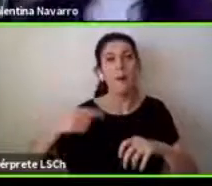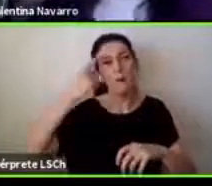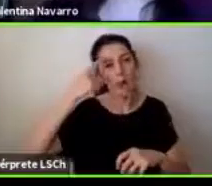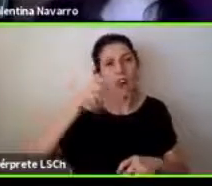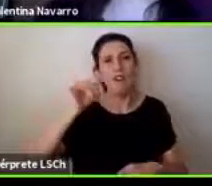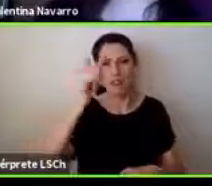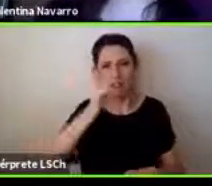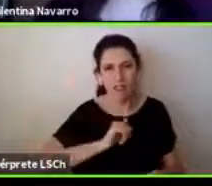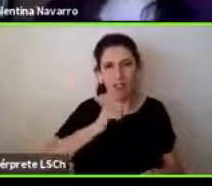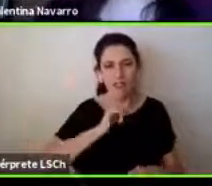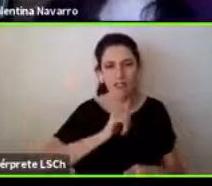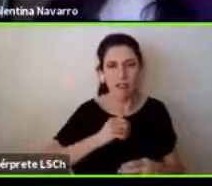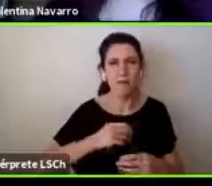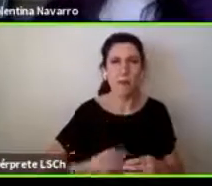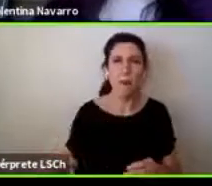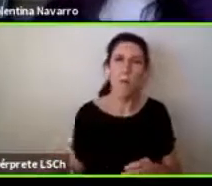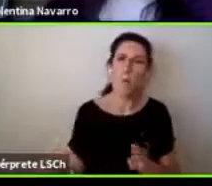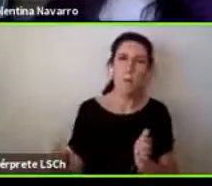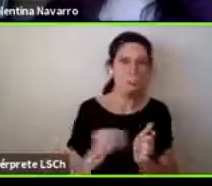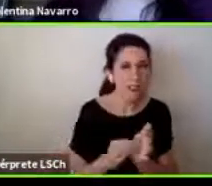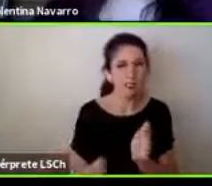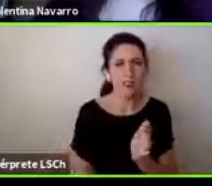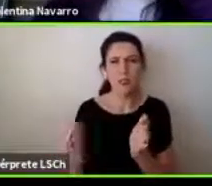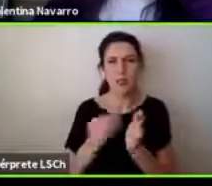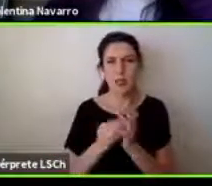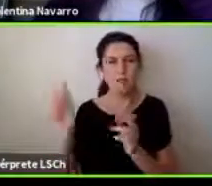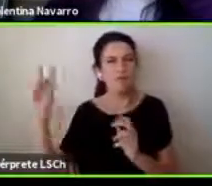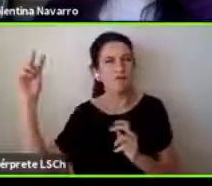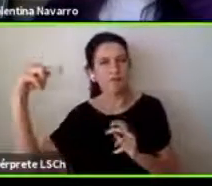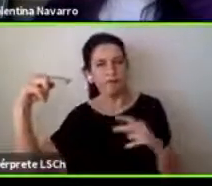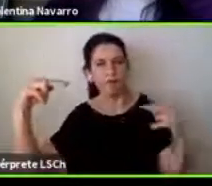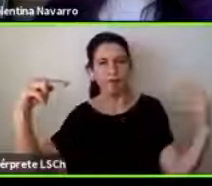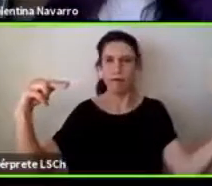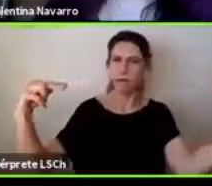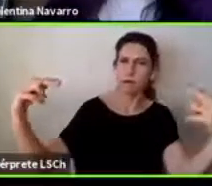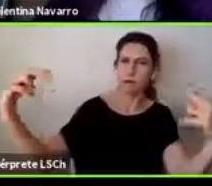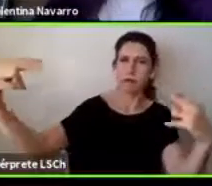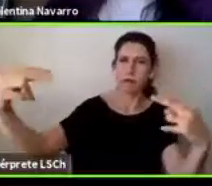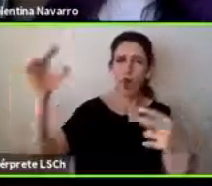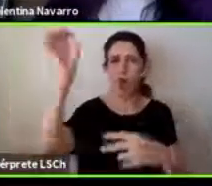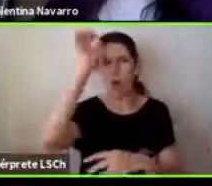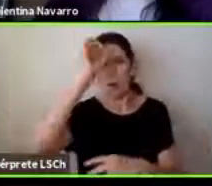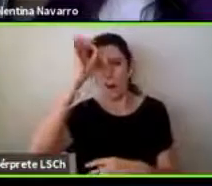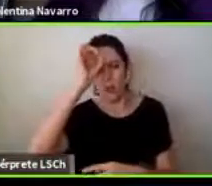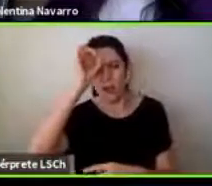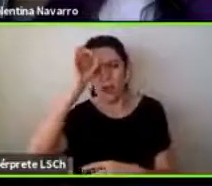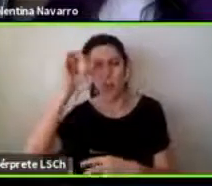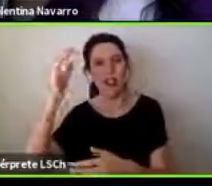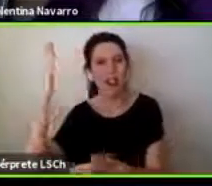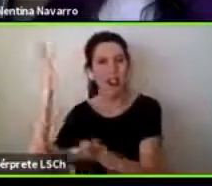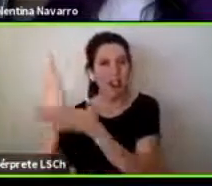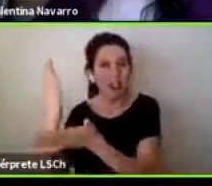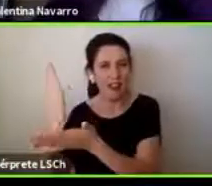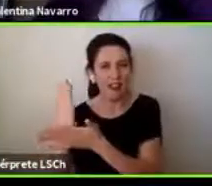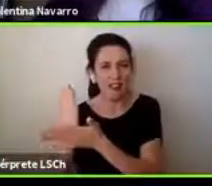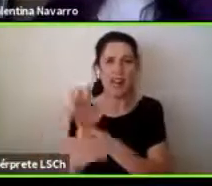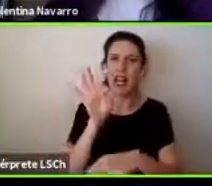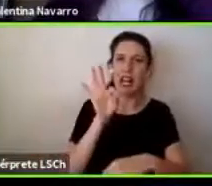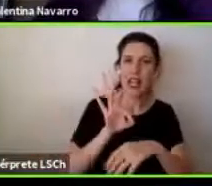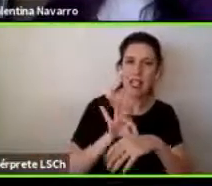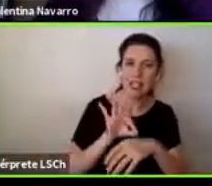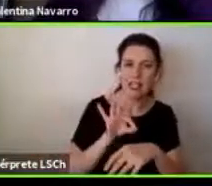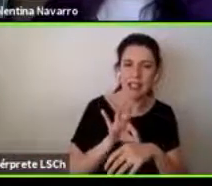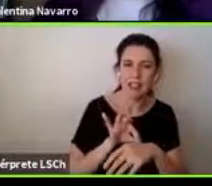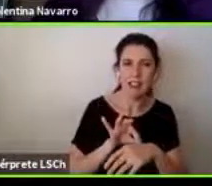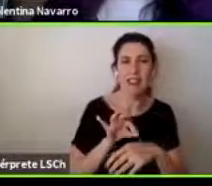seguir buscando otras miradas otras perspectivas el área educacional el área clínica tiene mucho que decir y